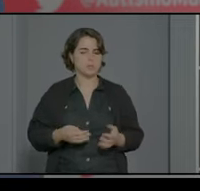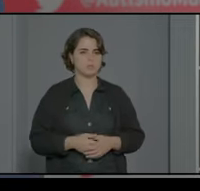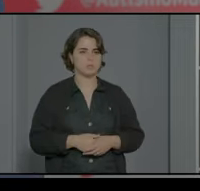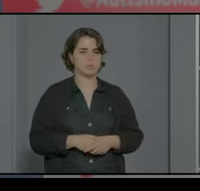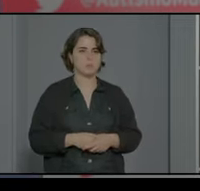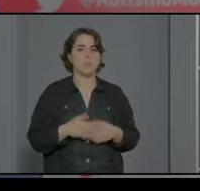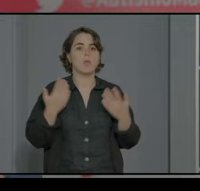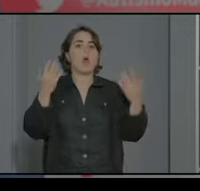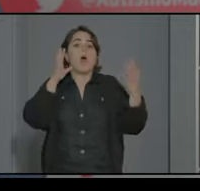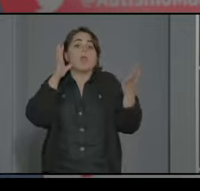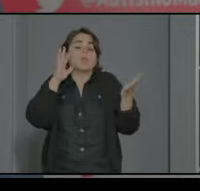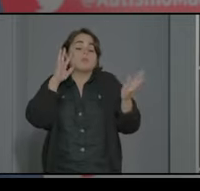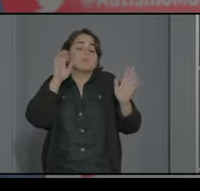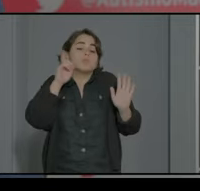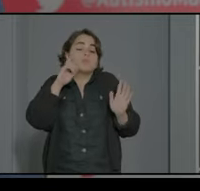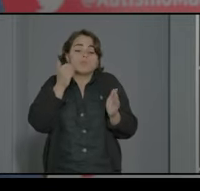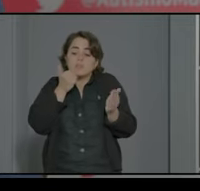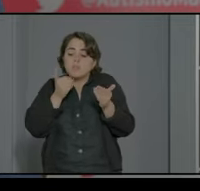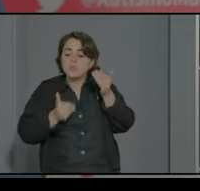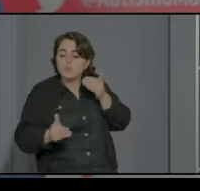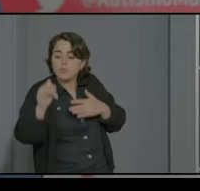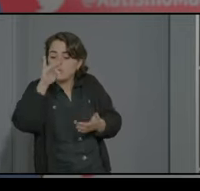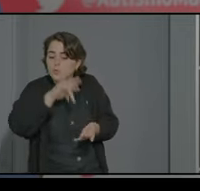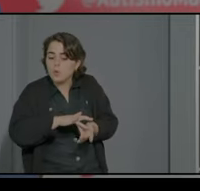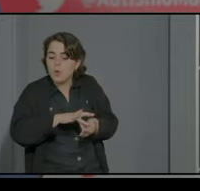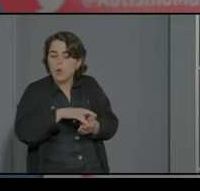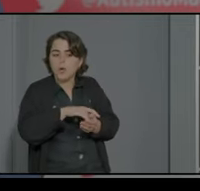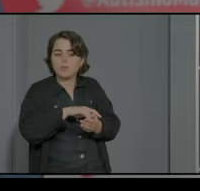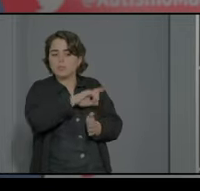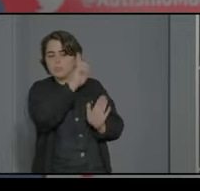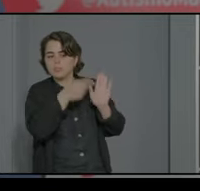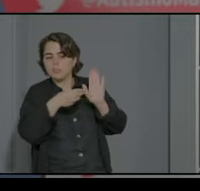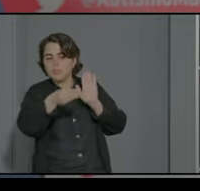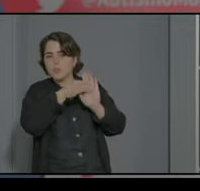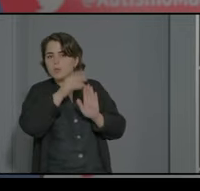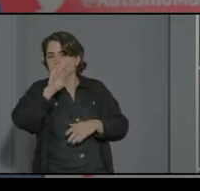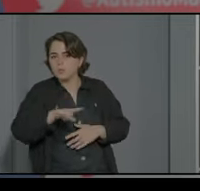lo que no sé si voy a verlo en algún momento reflejado en un cambio normativo